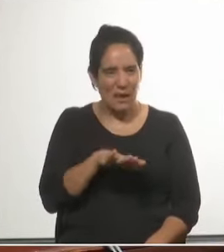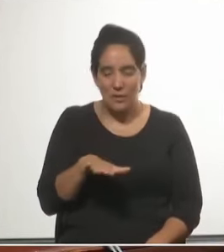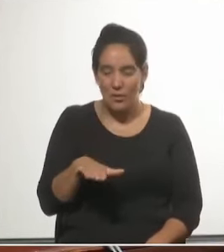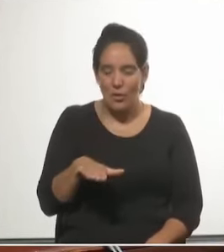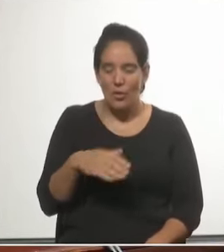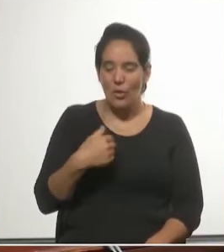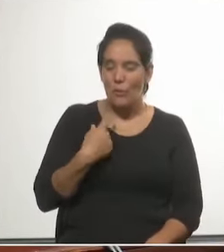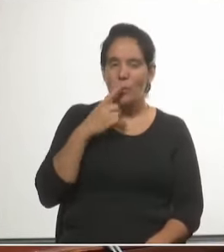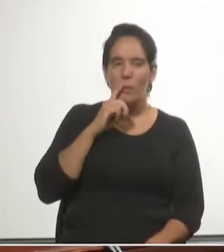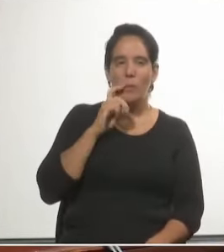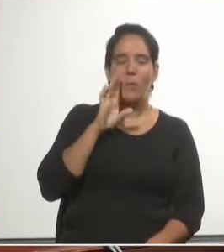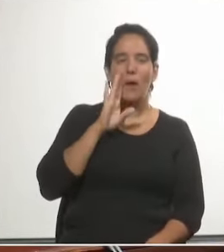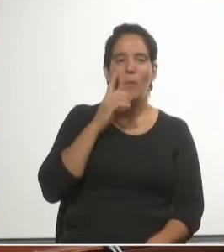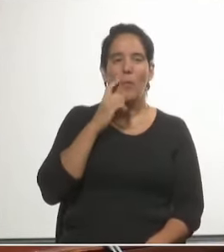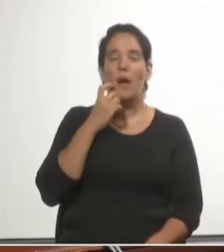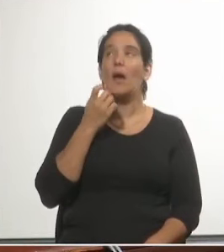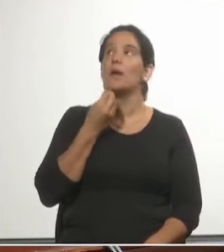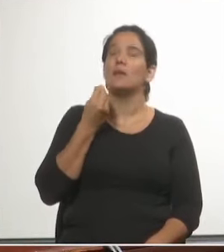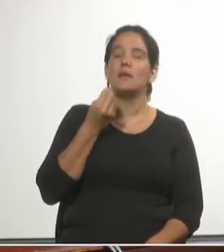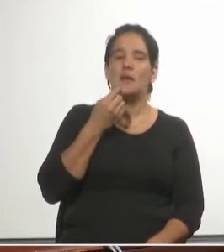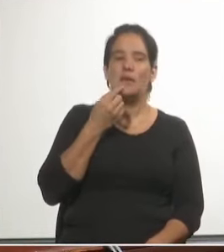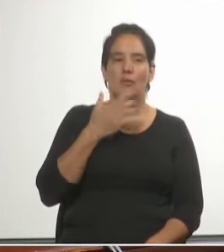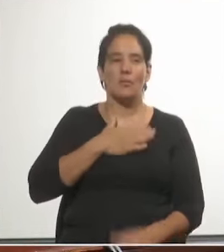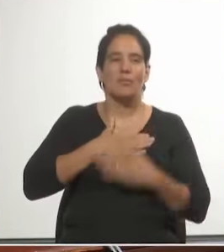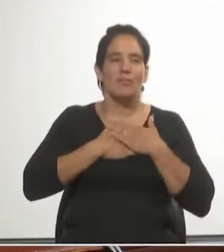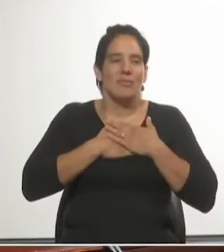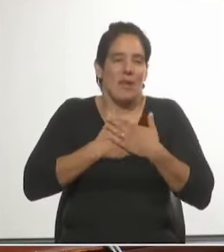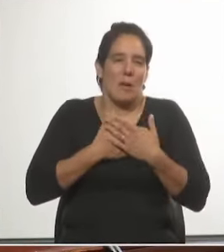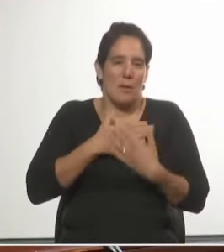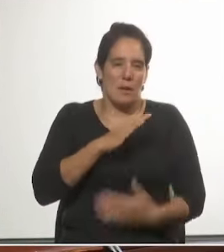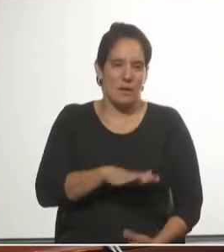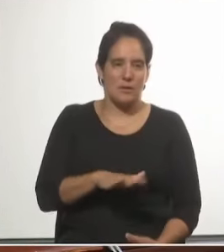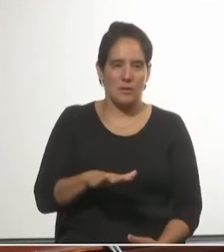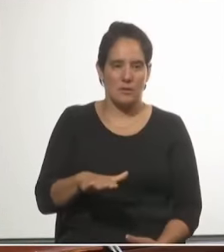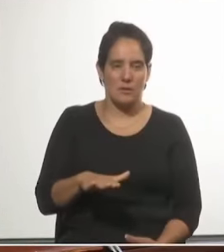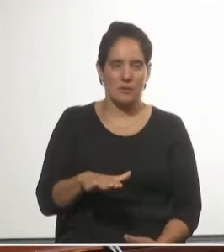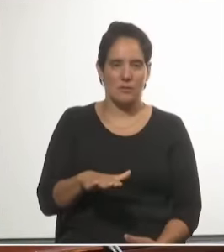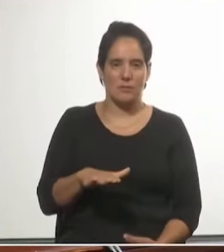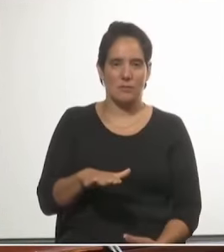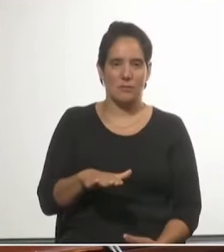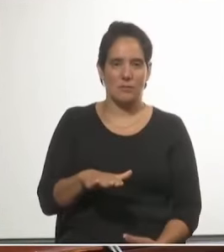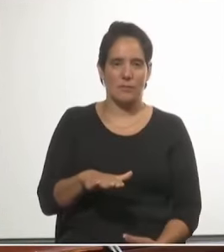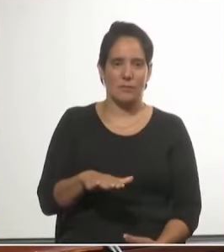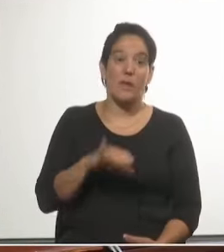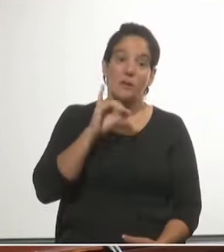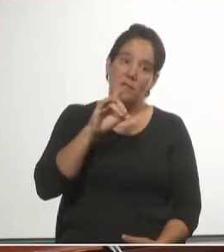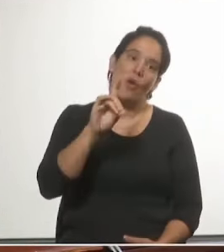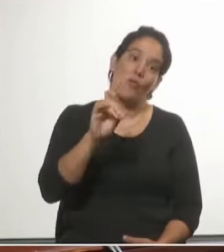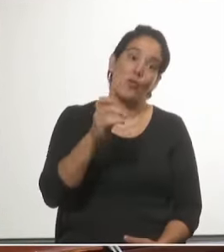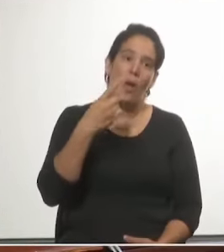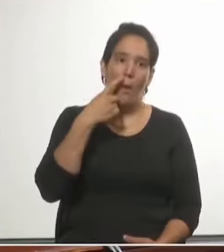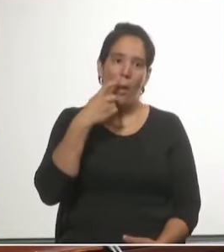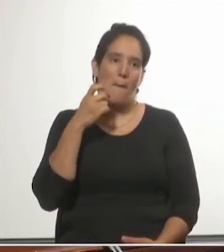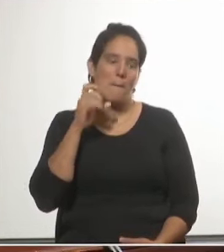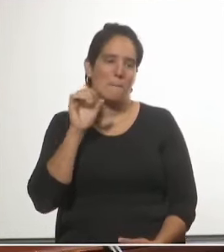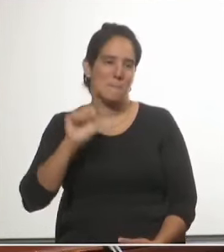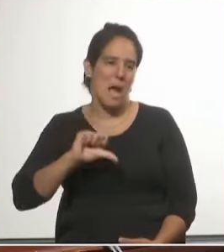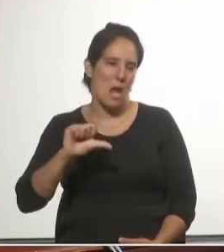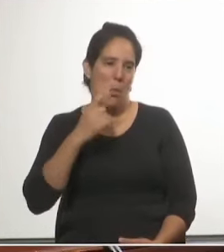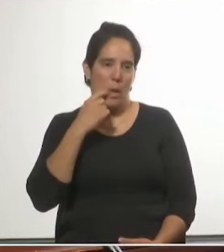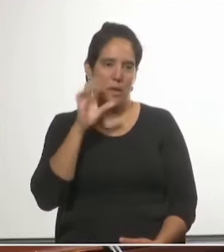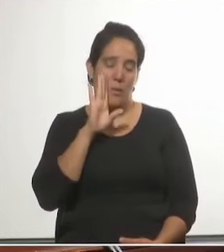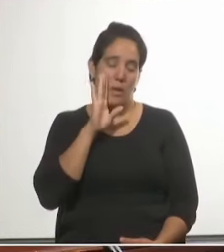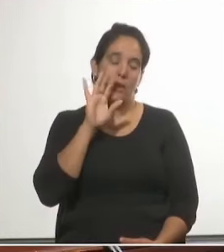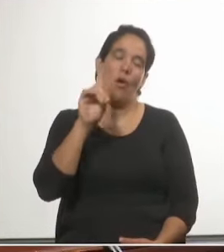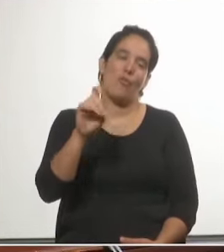como si los padres no fueran las personas que más aman a los niños. Claro que hay malos padres y hay malas madres,